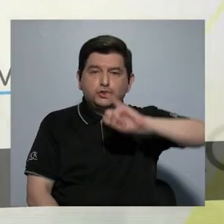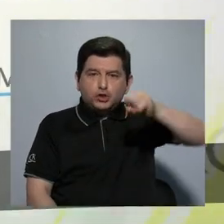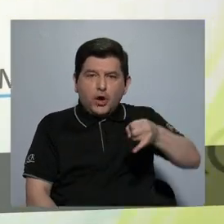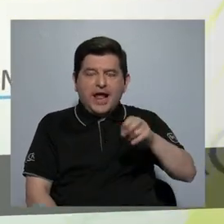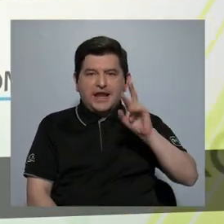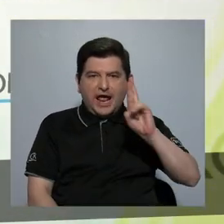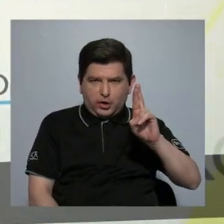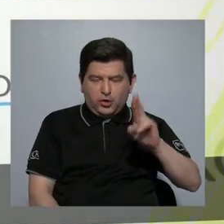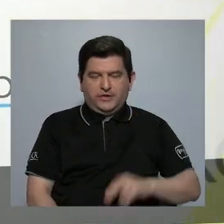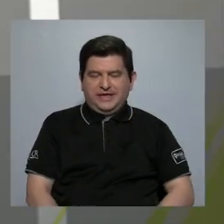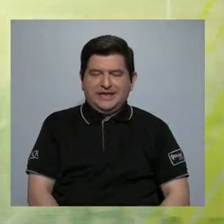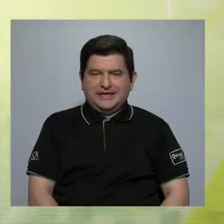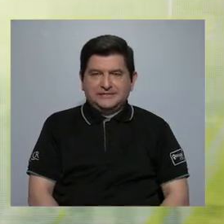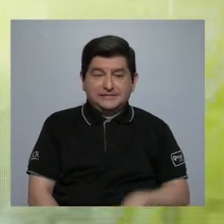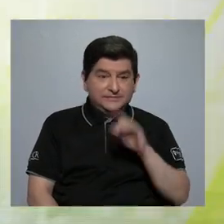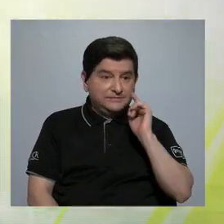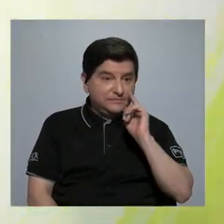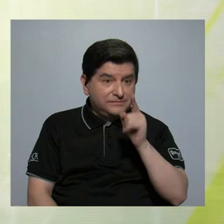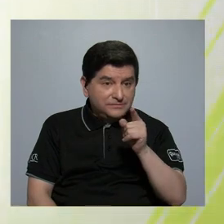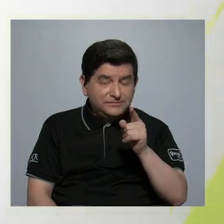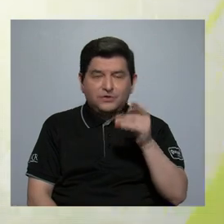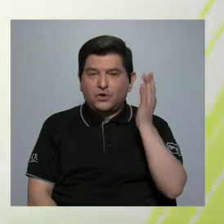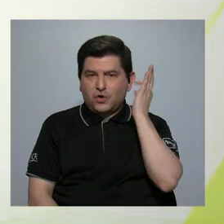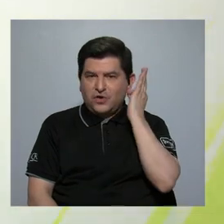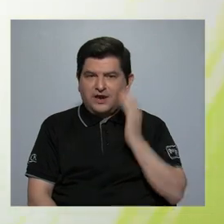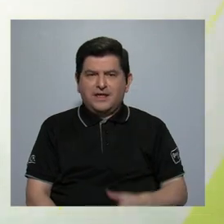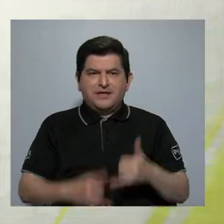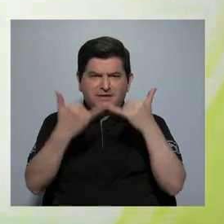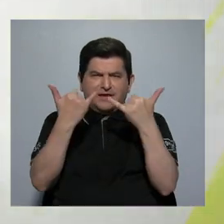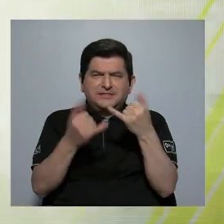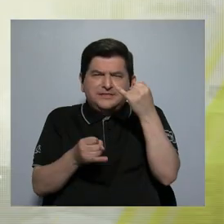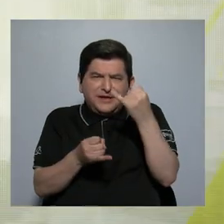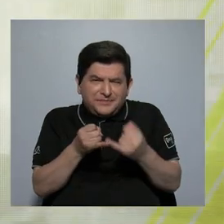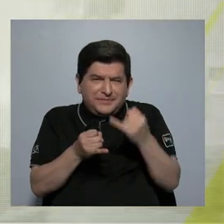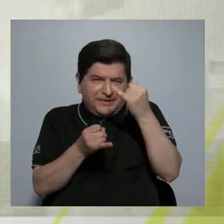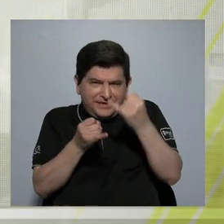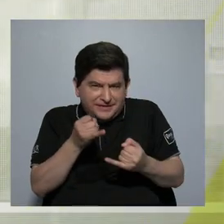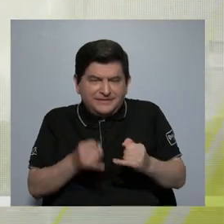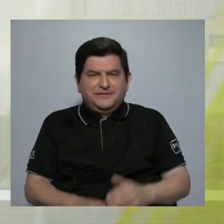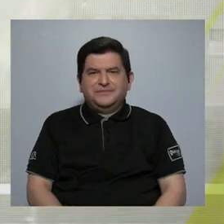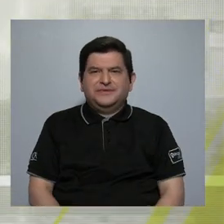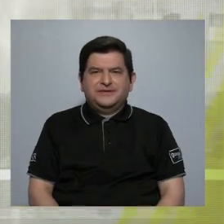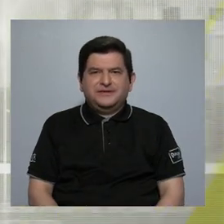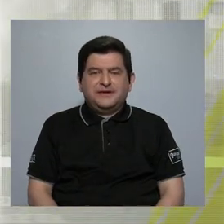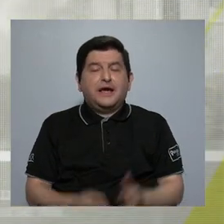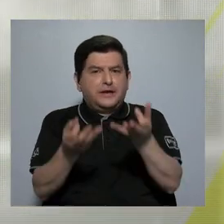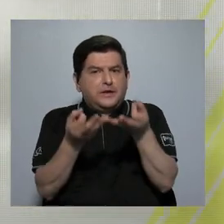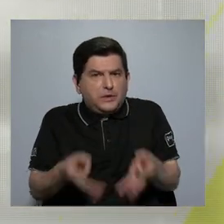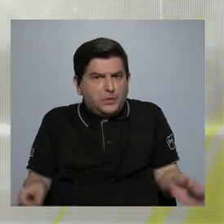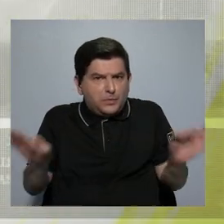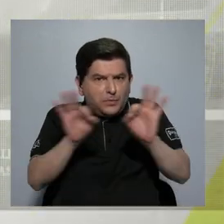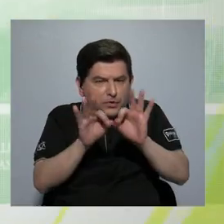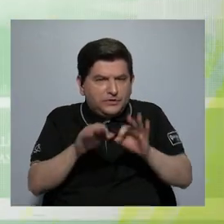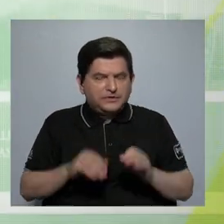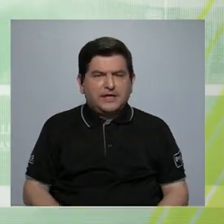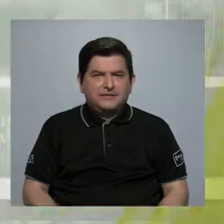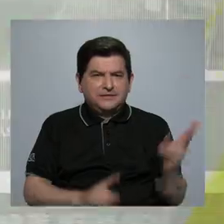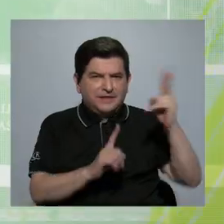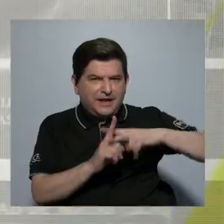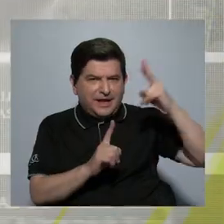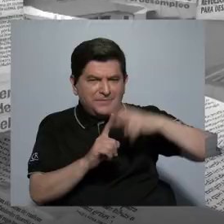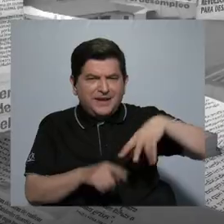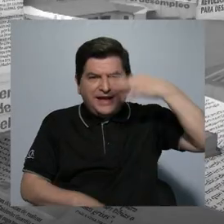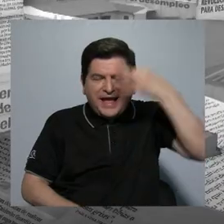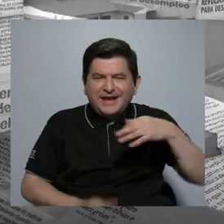Johanna Rodríguez, con ella quisimos como ya cerrar algo muy importante, cómo